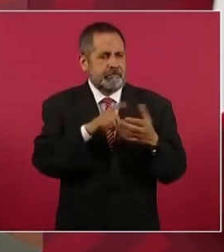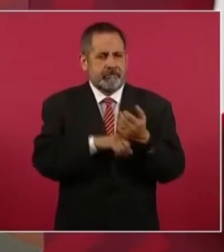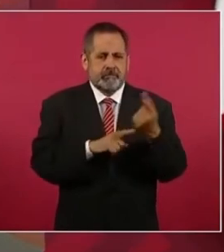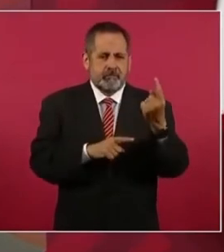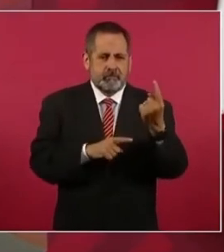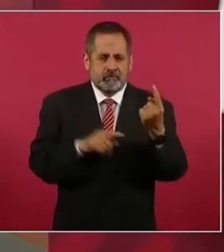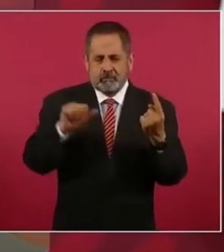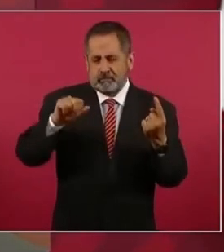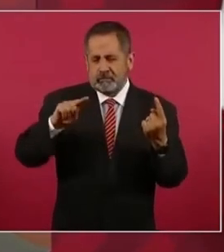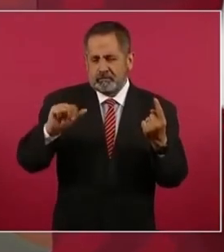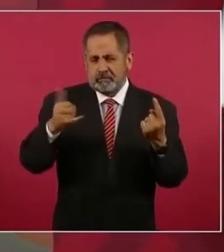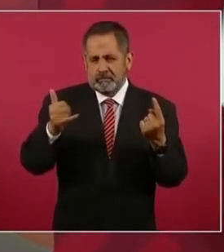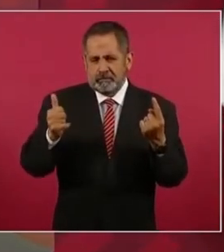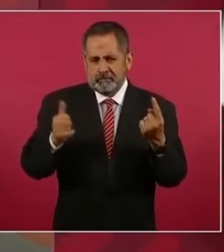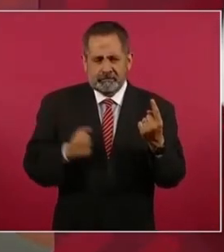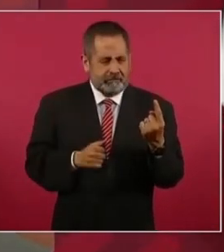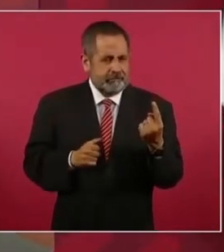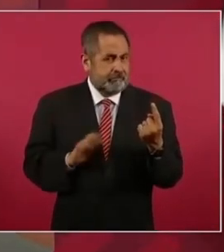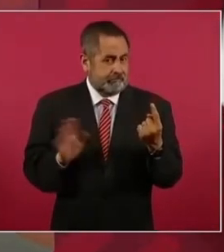Anaya.